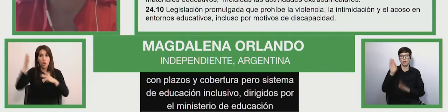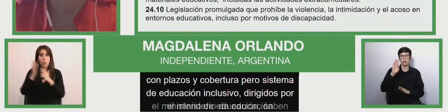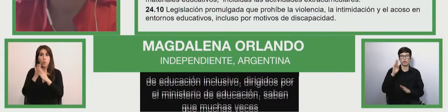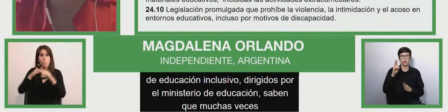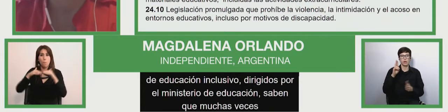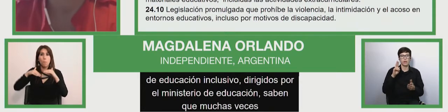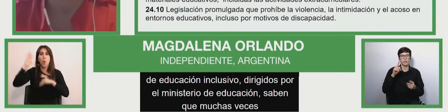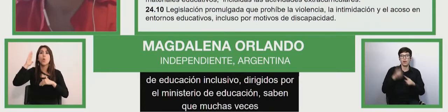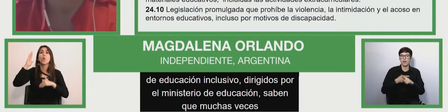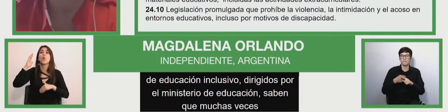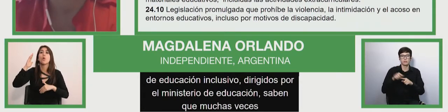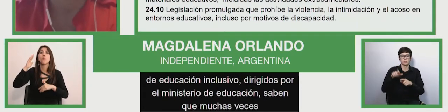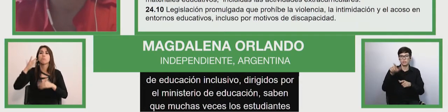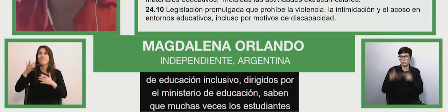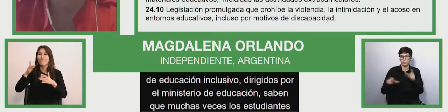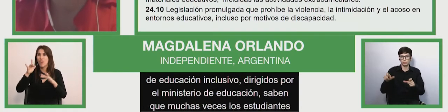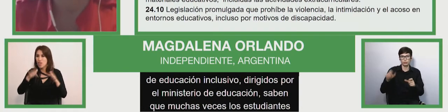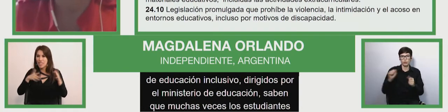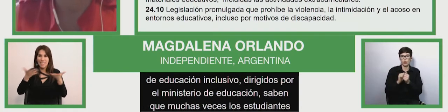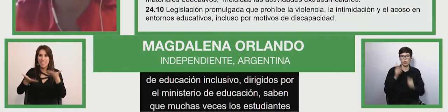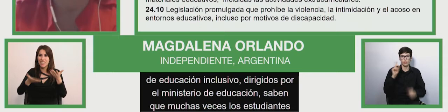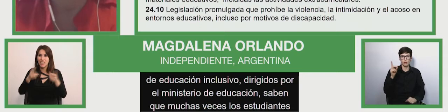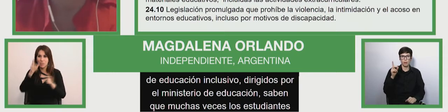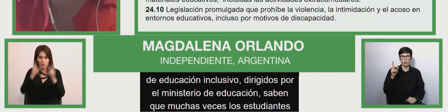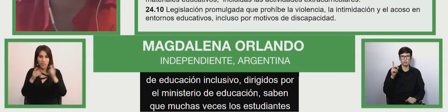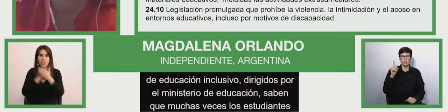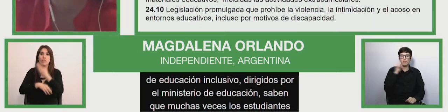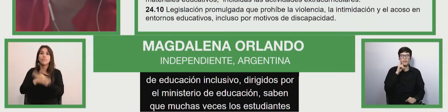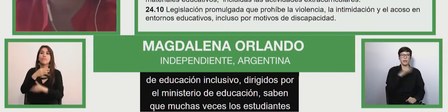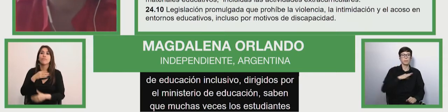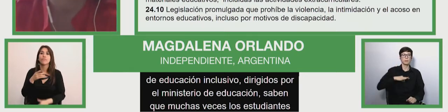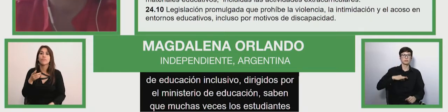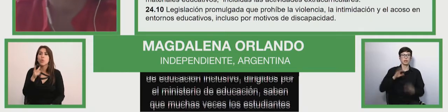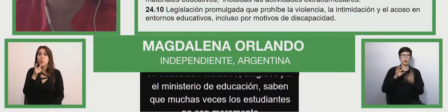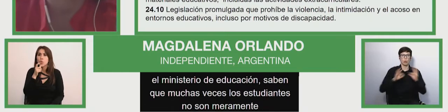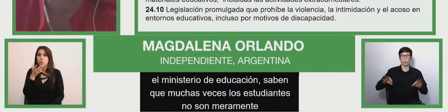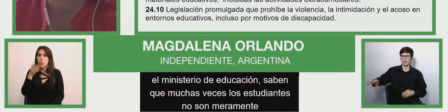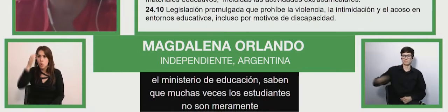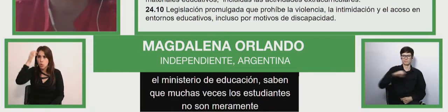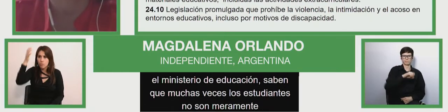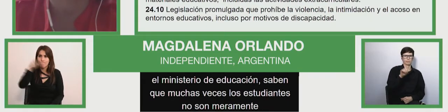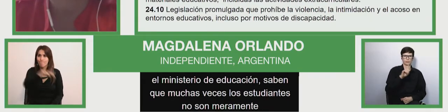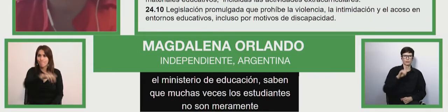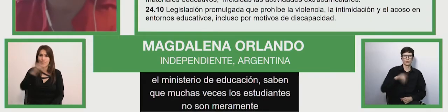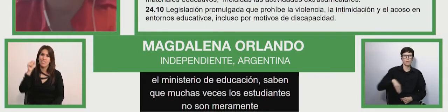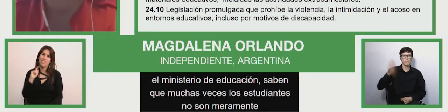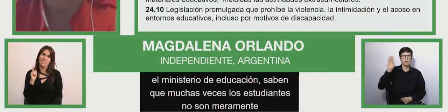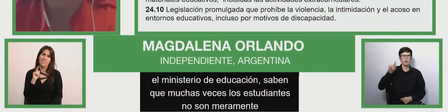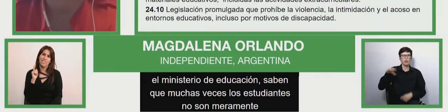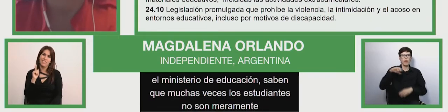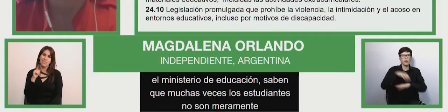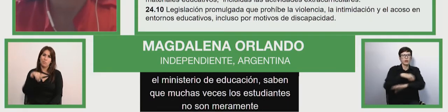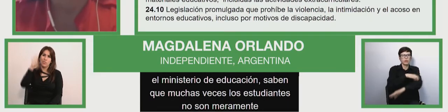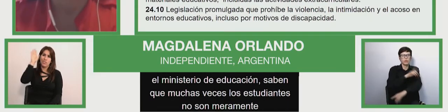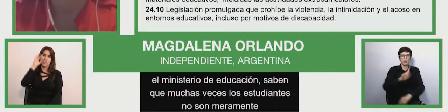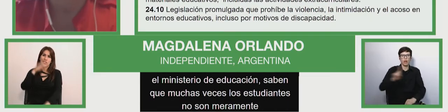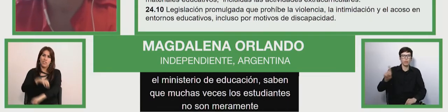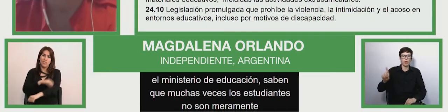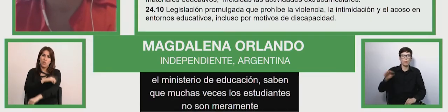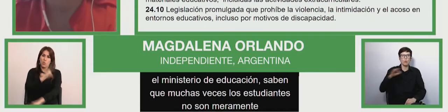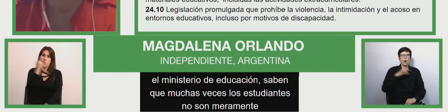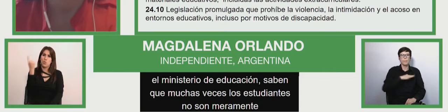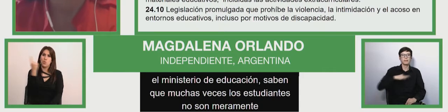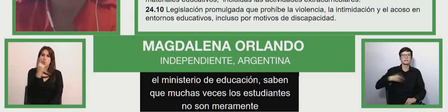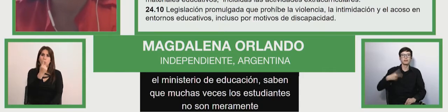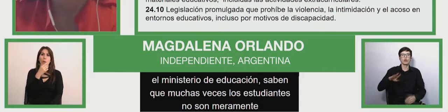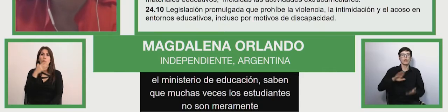meramente llevados adelante por los ministerios de educación, sino muchas veces en la región están liderados por los ministerios de